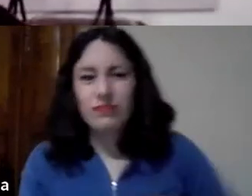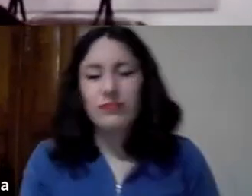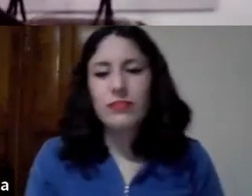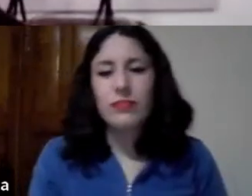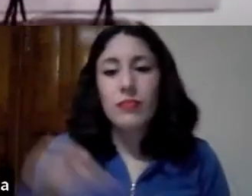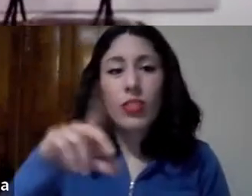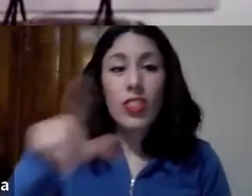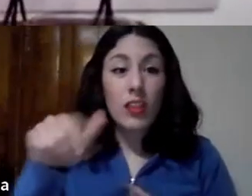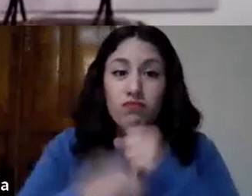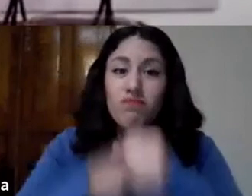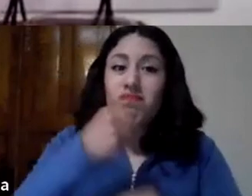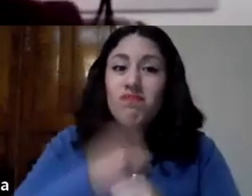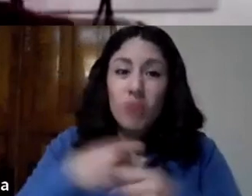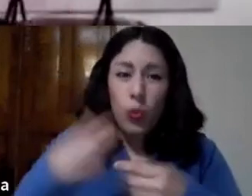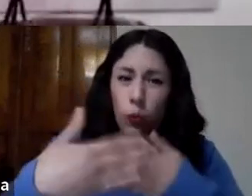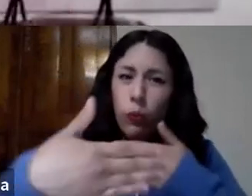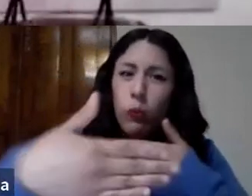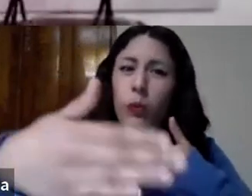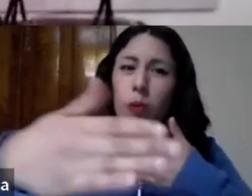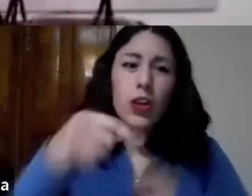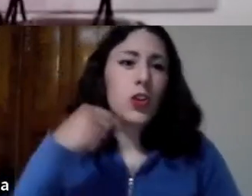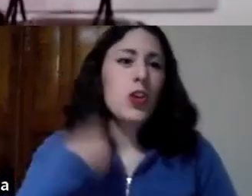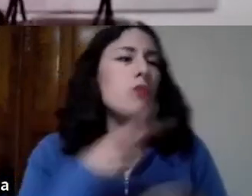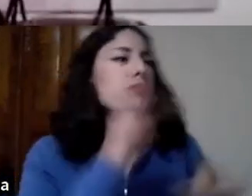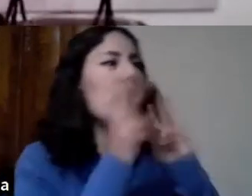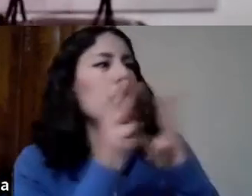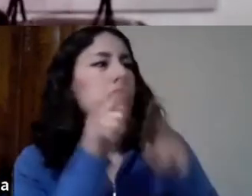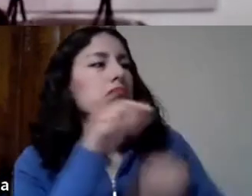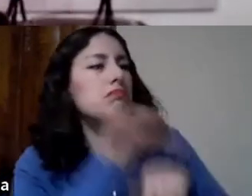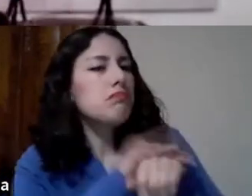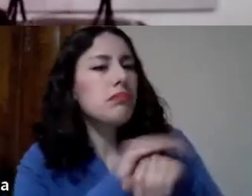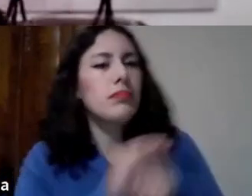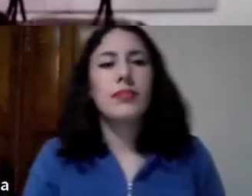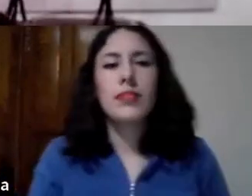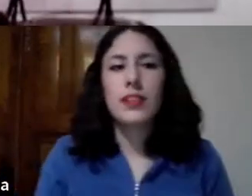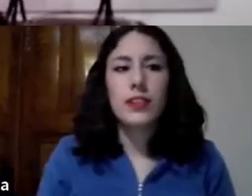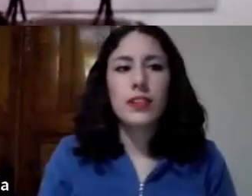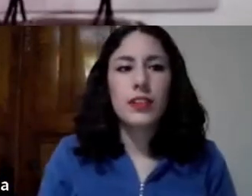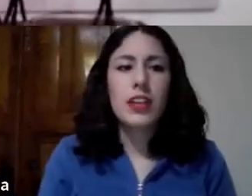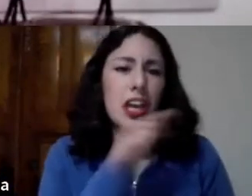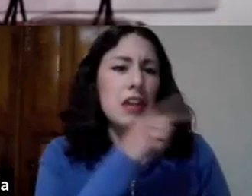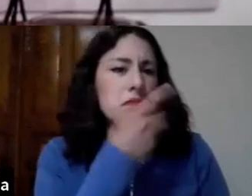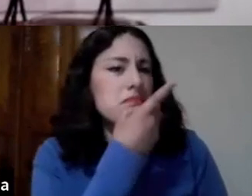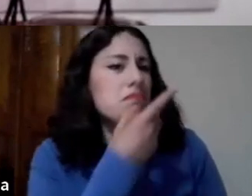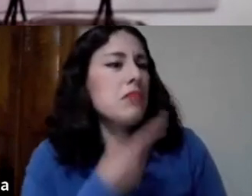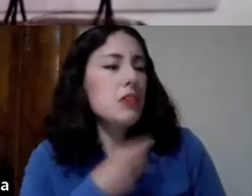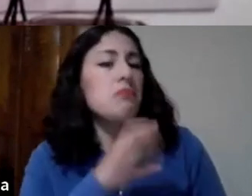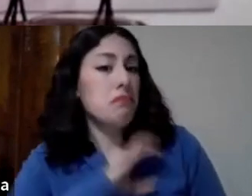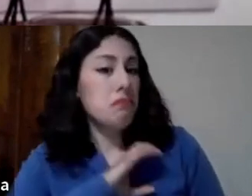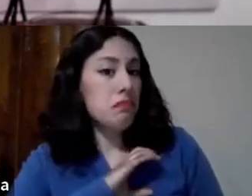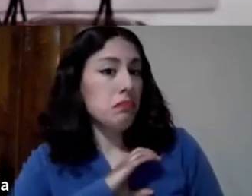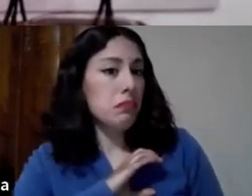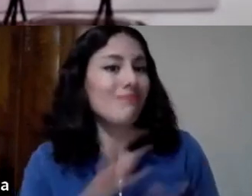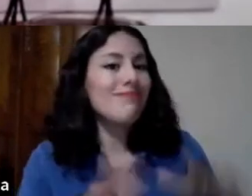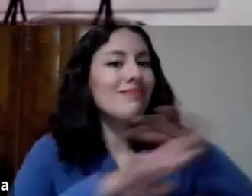yo le conté eso a unos amigos acá en Estados Unidos y entonces con mucho cariño un grupo de amigos me